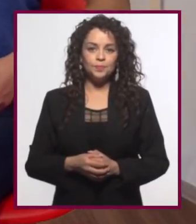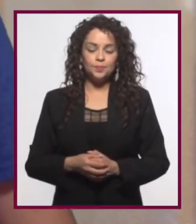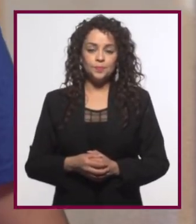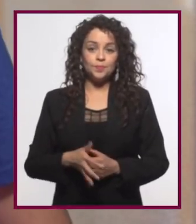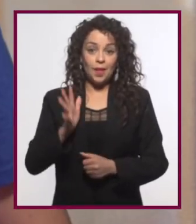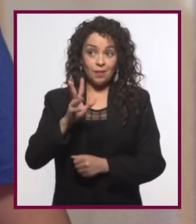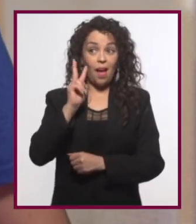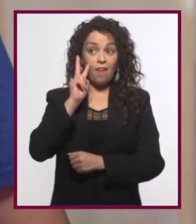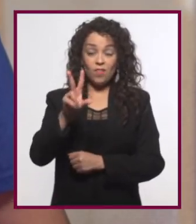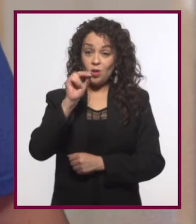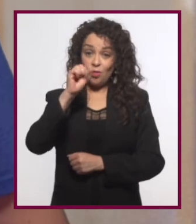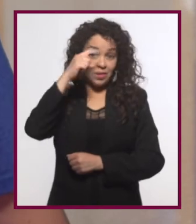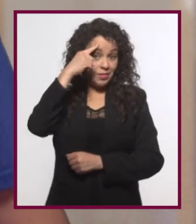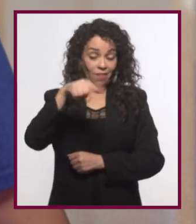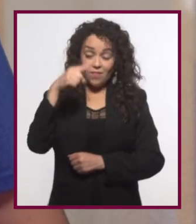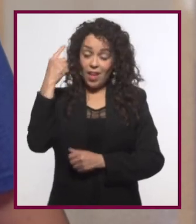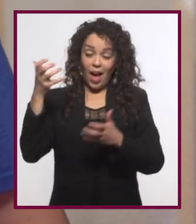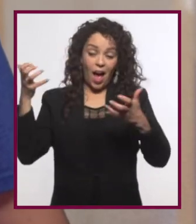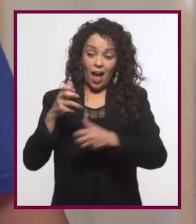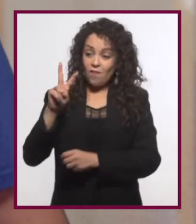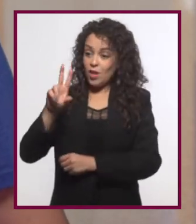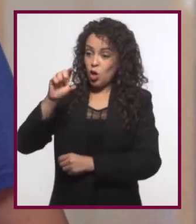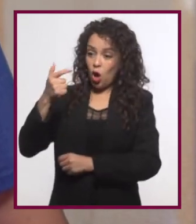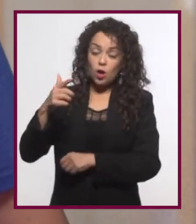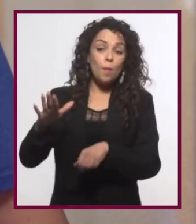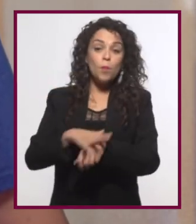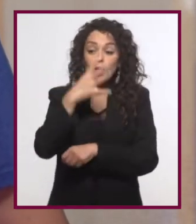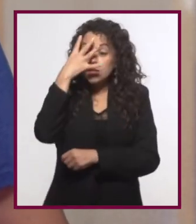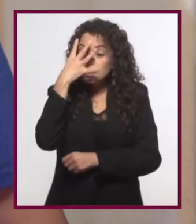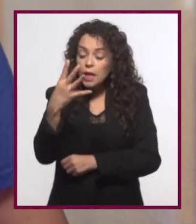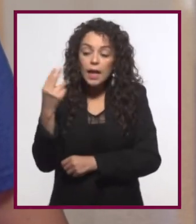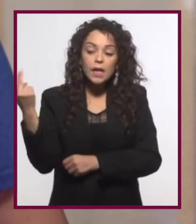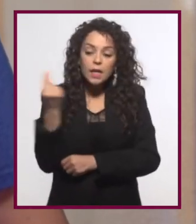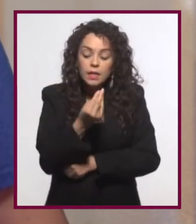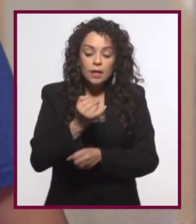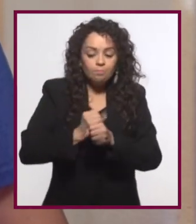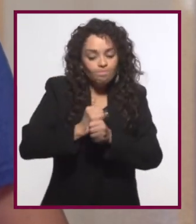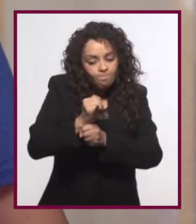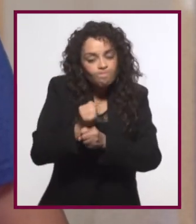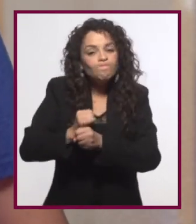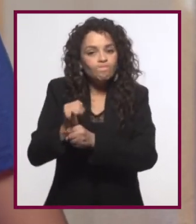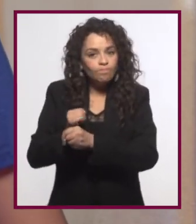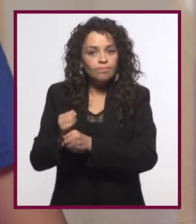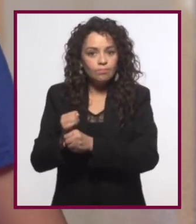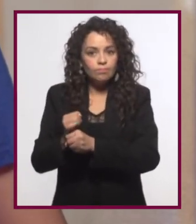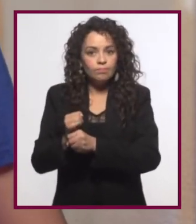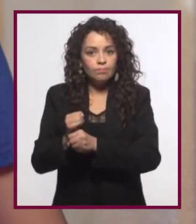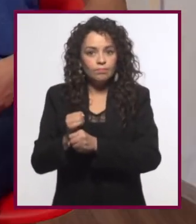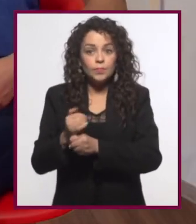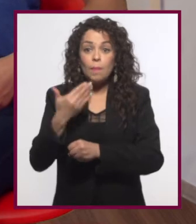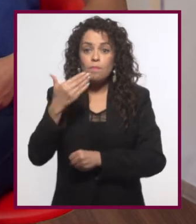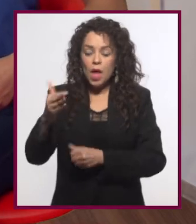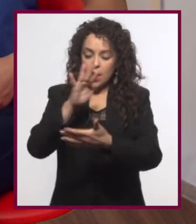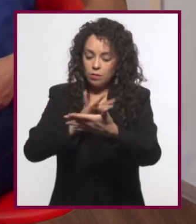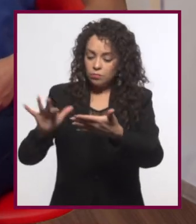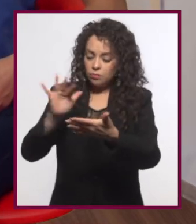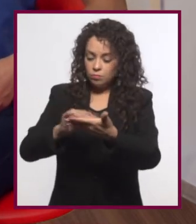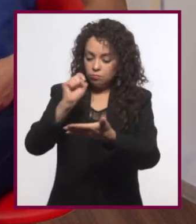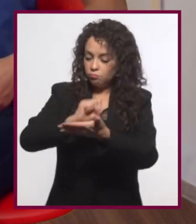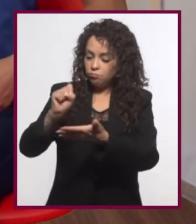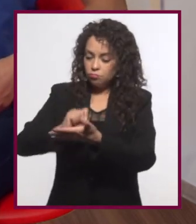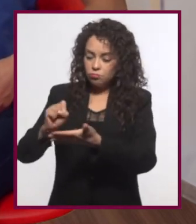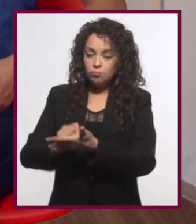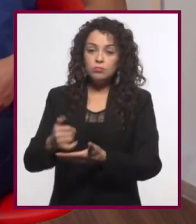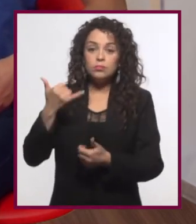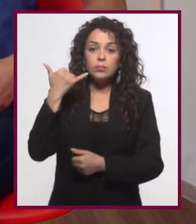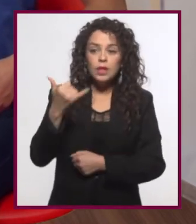Ya vimos que hacer un blog no es tarea fácil, y más porque los blogs serios requieren también de investigación, una buena redacción